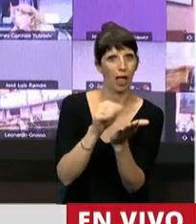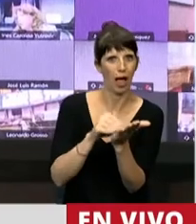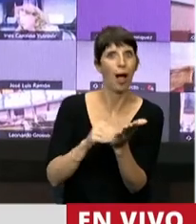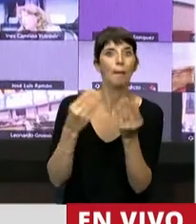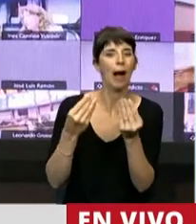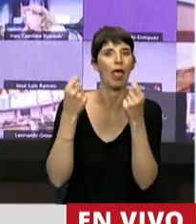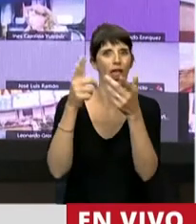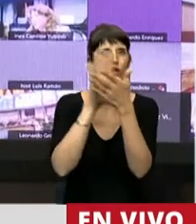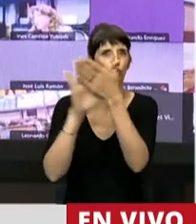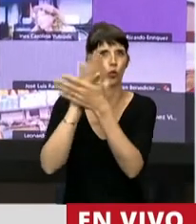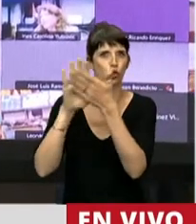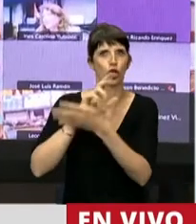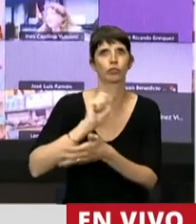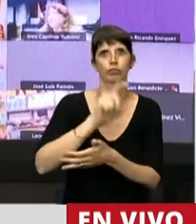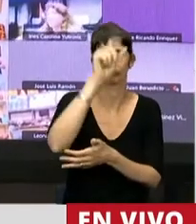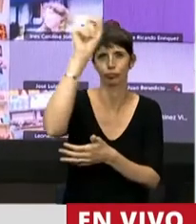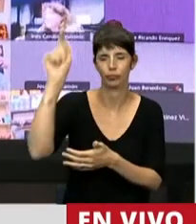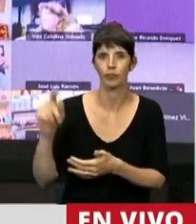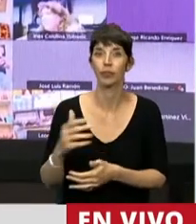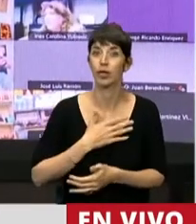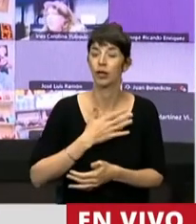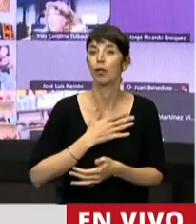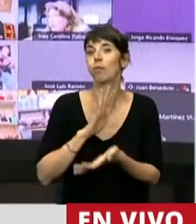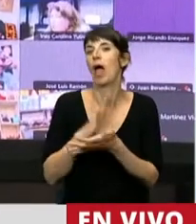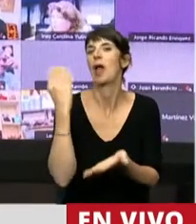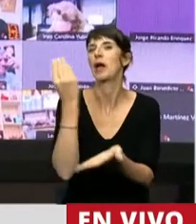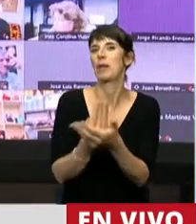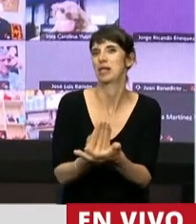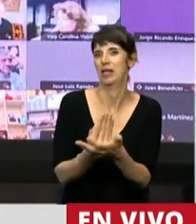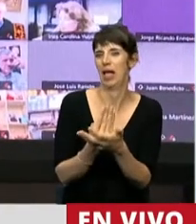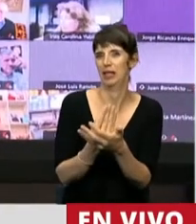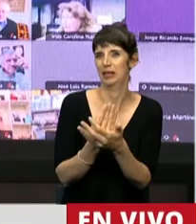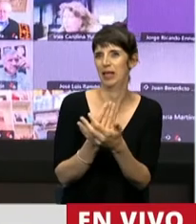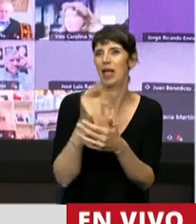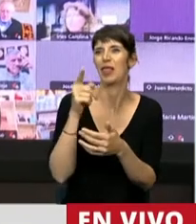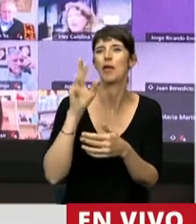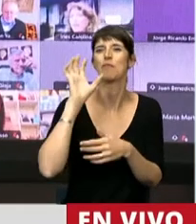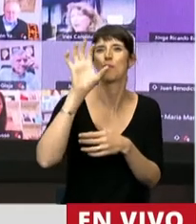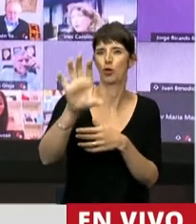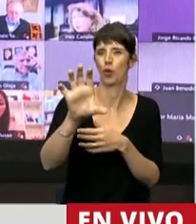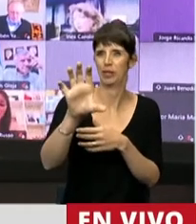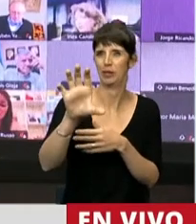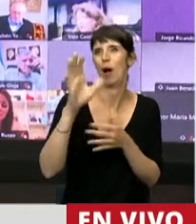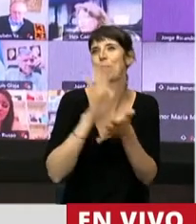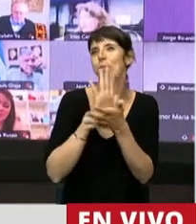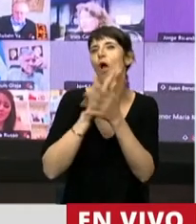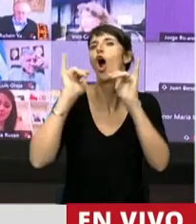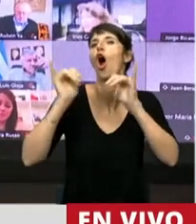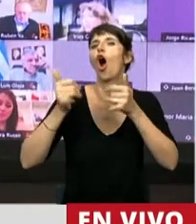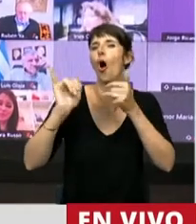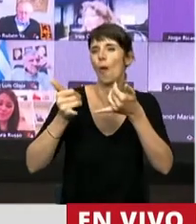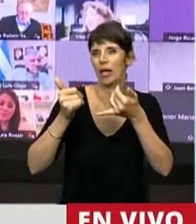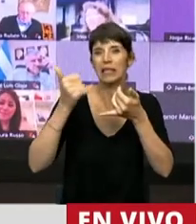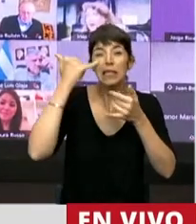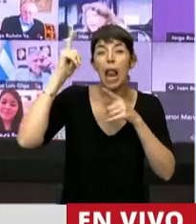Como representante del pueblo de la provincia más joven y al mismo tiempo la más